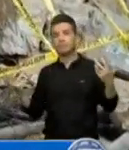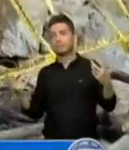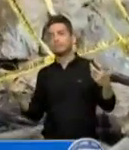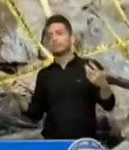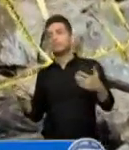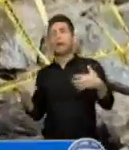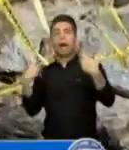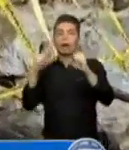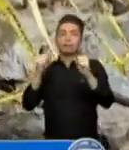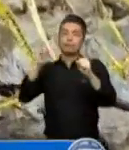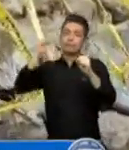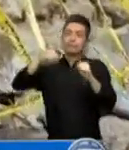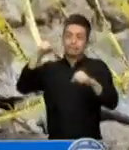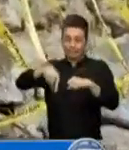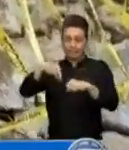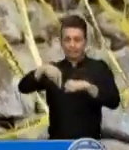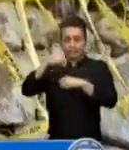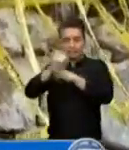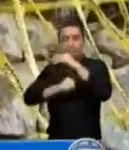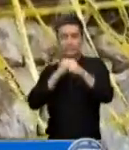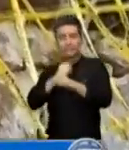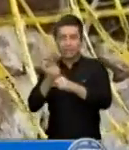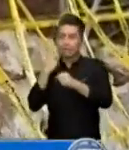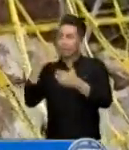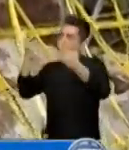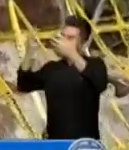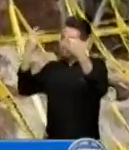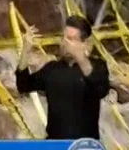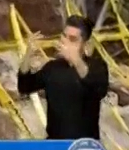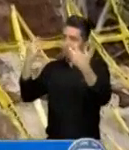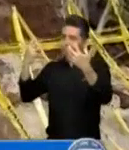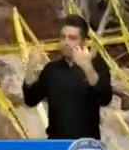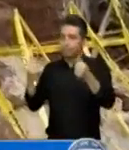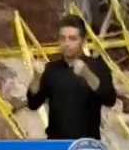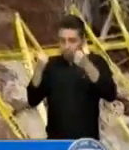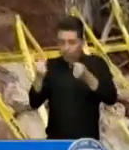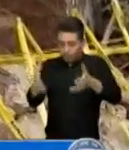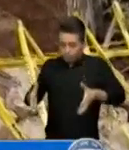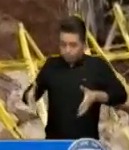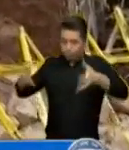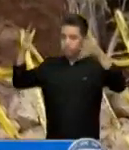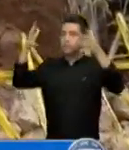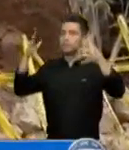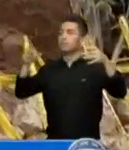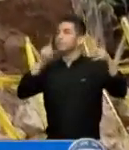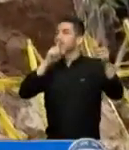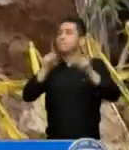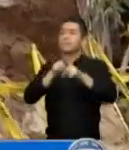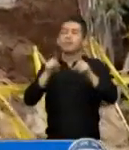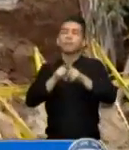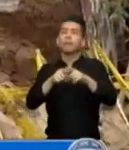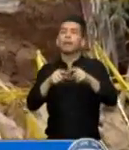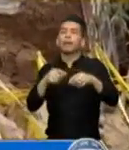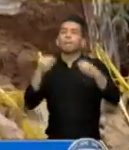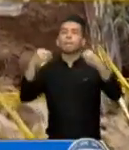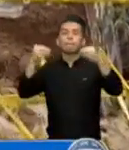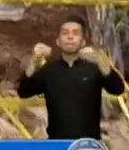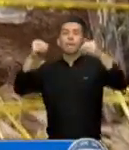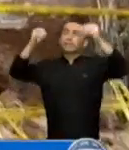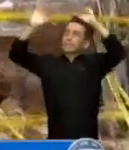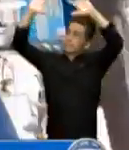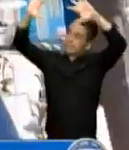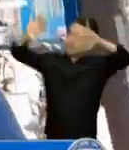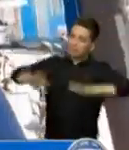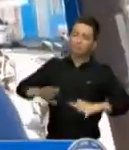haciendo este año, ¿verdad?, dándole el reforzamiento y se iba a cubrir con nailo y todo para poder evitar las inclemencias